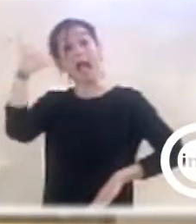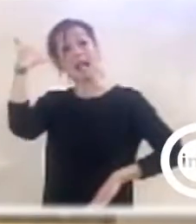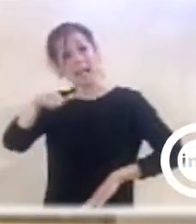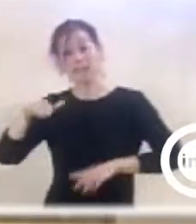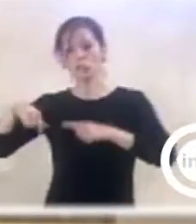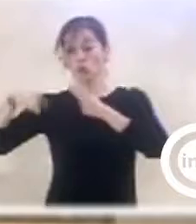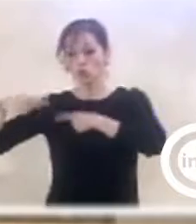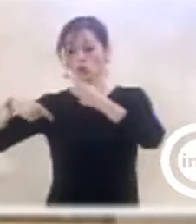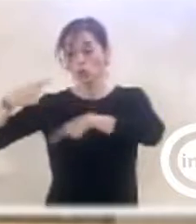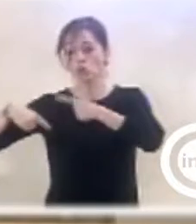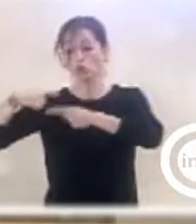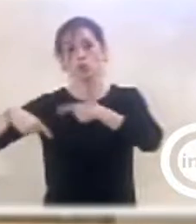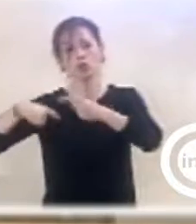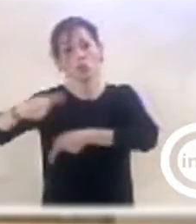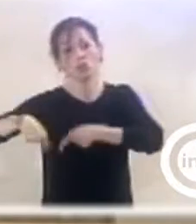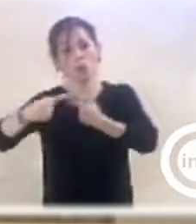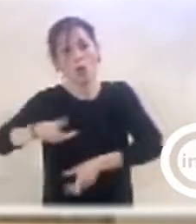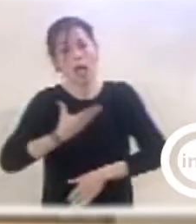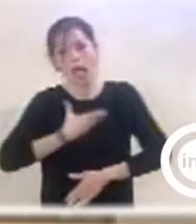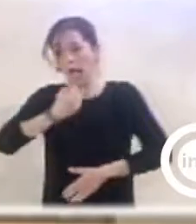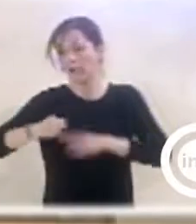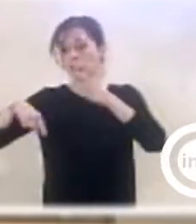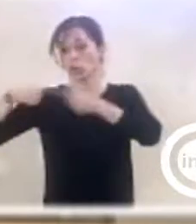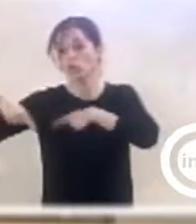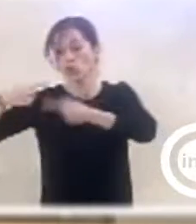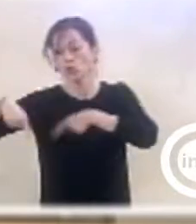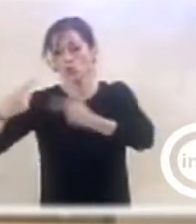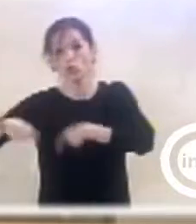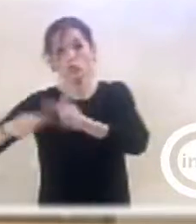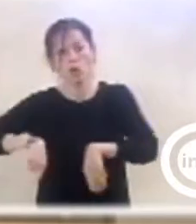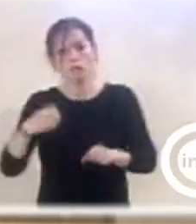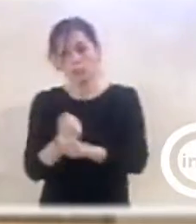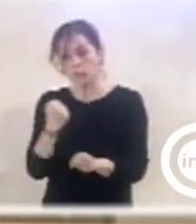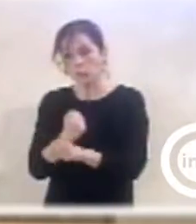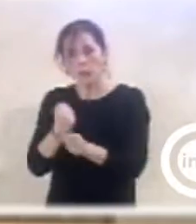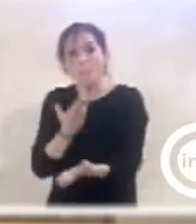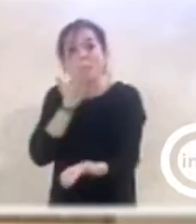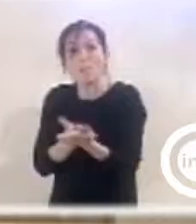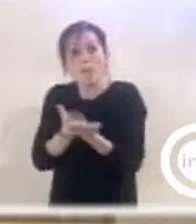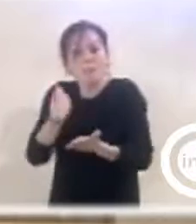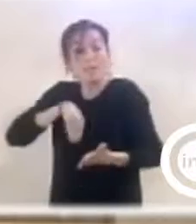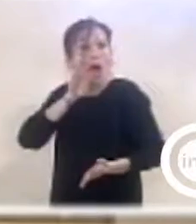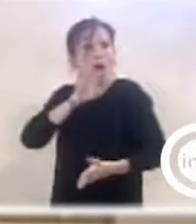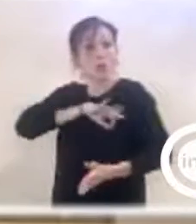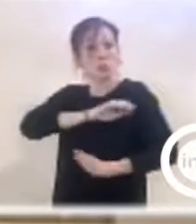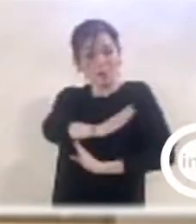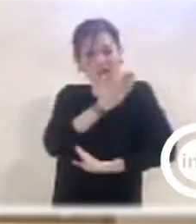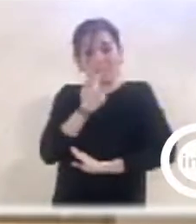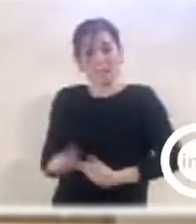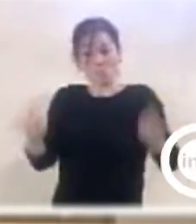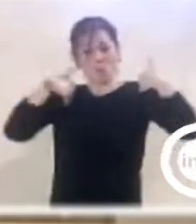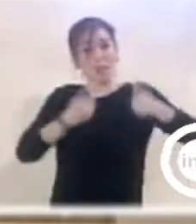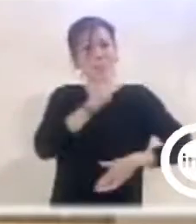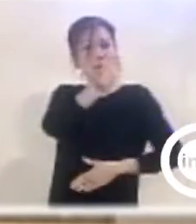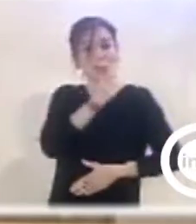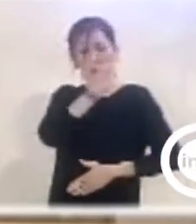mes tras otro mes, tras otro mes, da igual quien gobernase, sentado allí en los despachos pidiendo todo esto que está usted diciendo que ahora lo ha hecho el Partido Socialista.